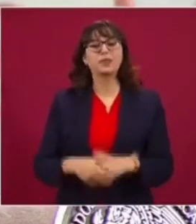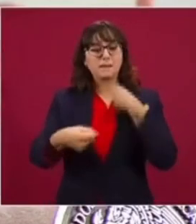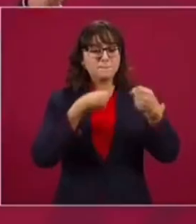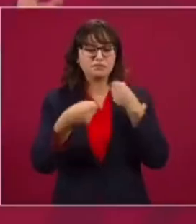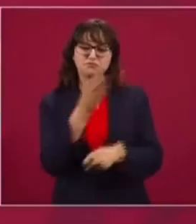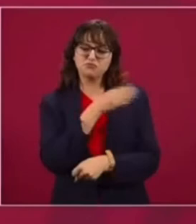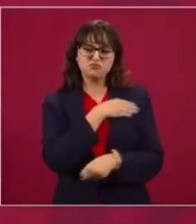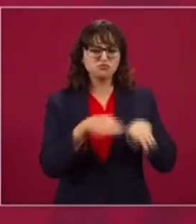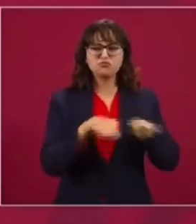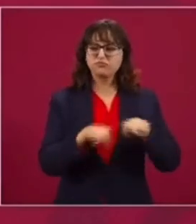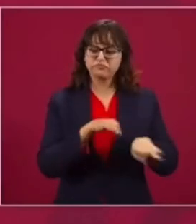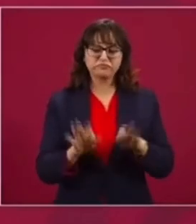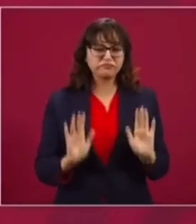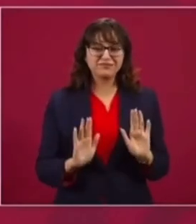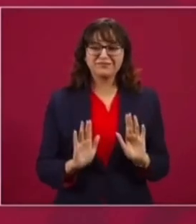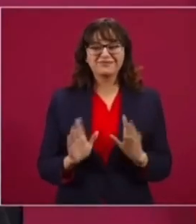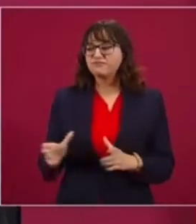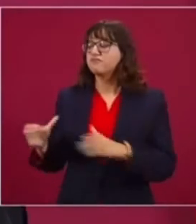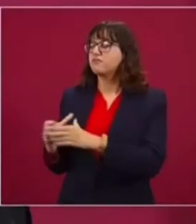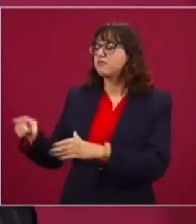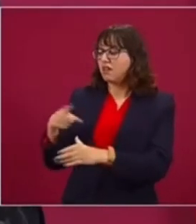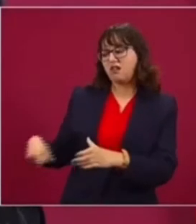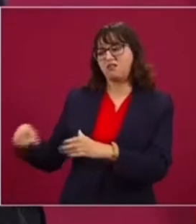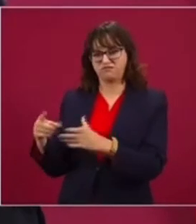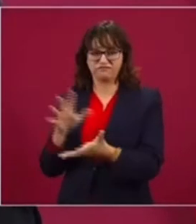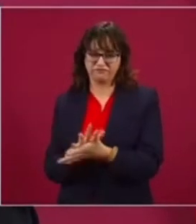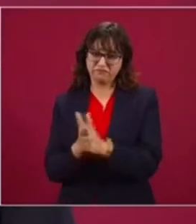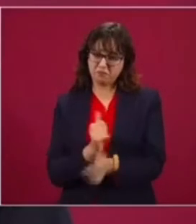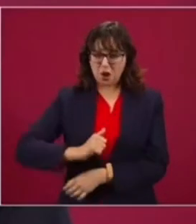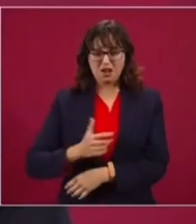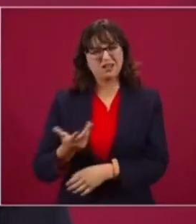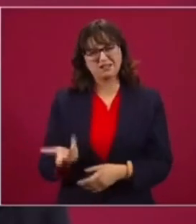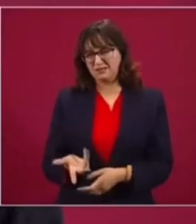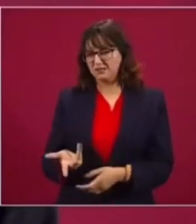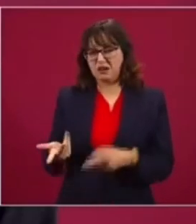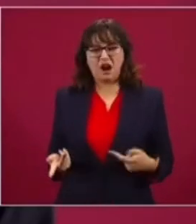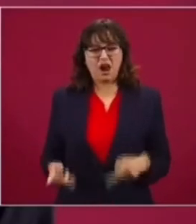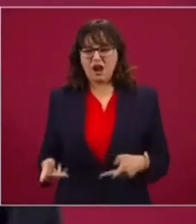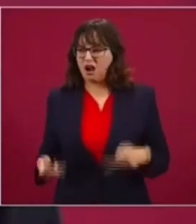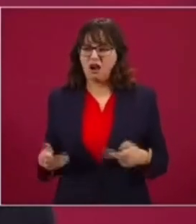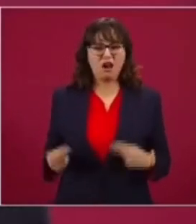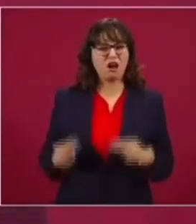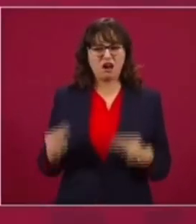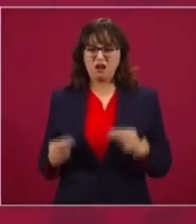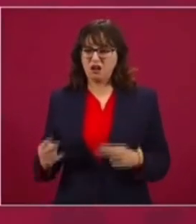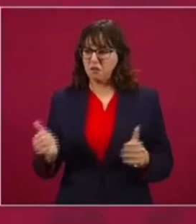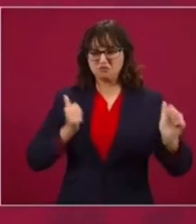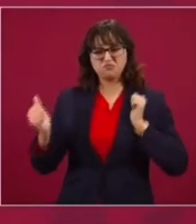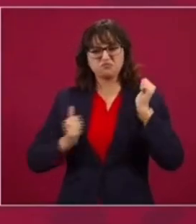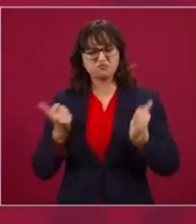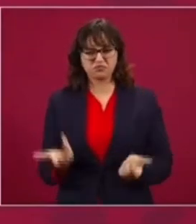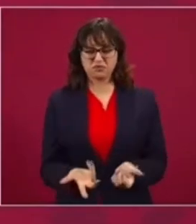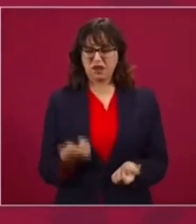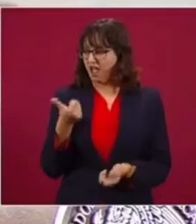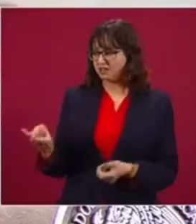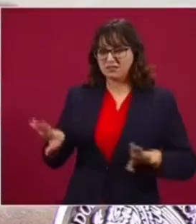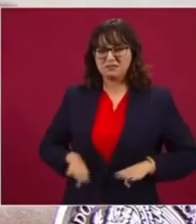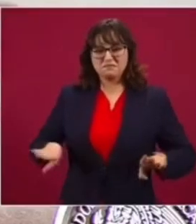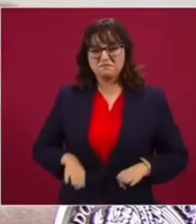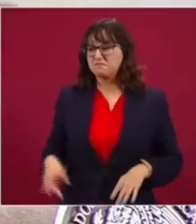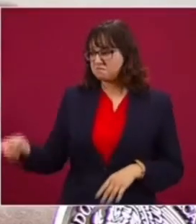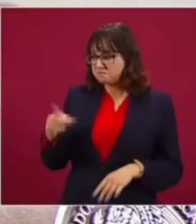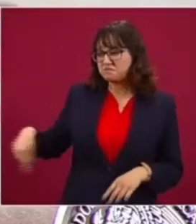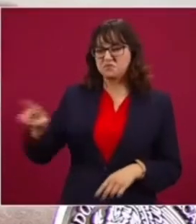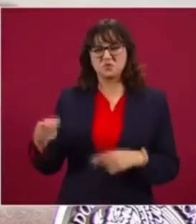periodismo es un noble oficio, estamos hablando de traficantes, de influencias, de mercaderes, de periodismo, de